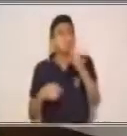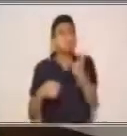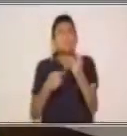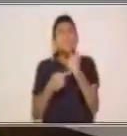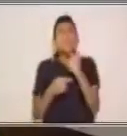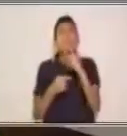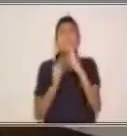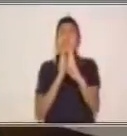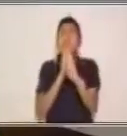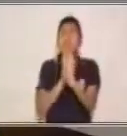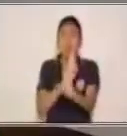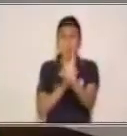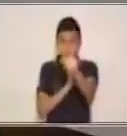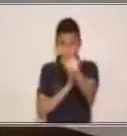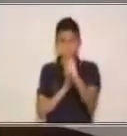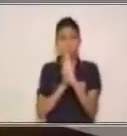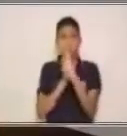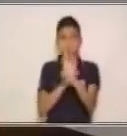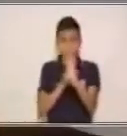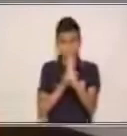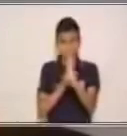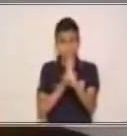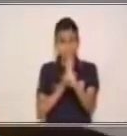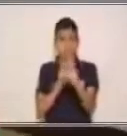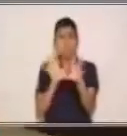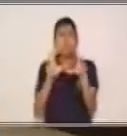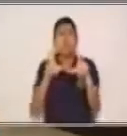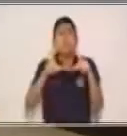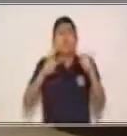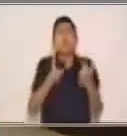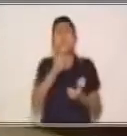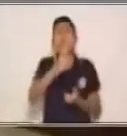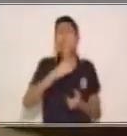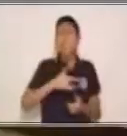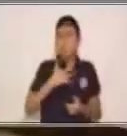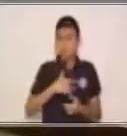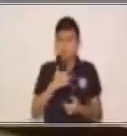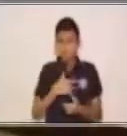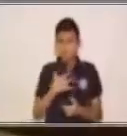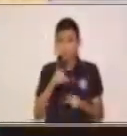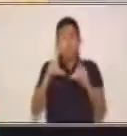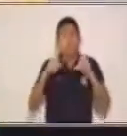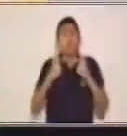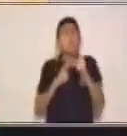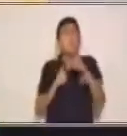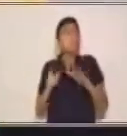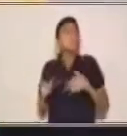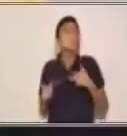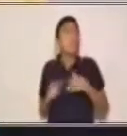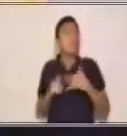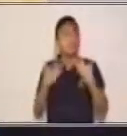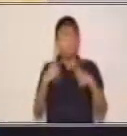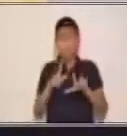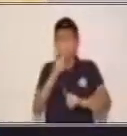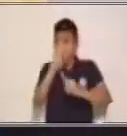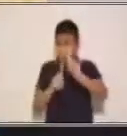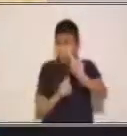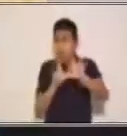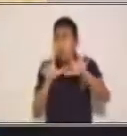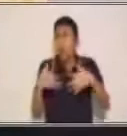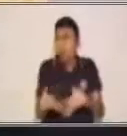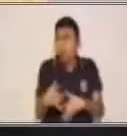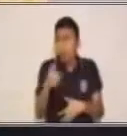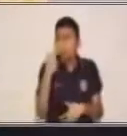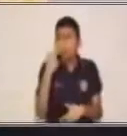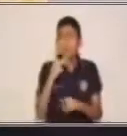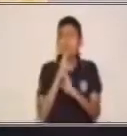a responder, ¿sí? Cómo se sienten cuando yo les hago esta pregunta. Vamos